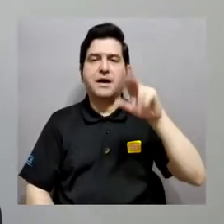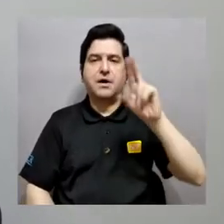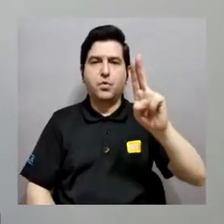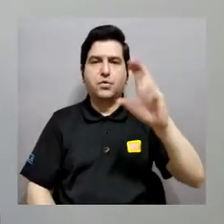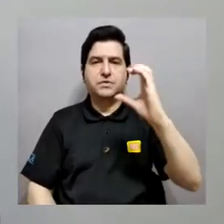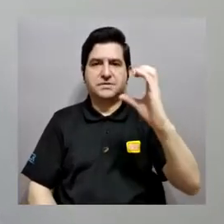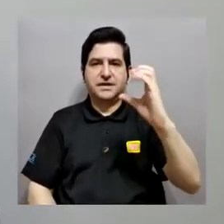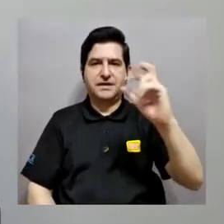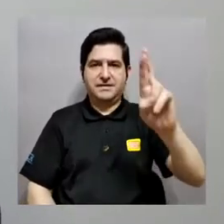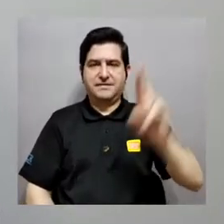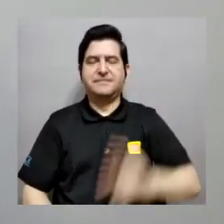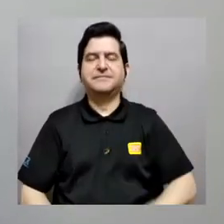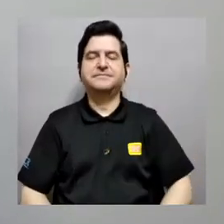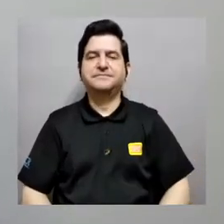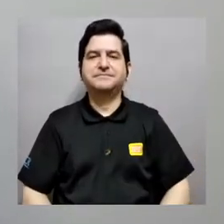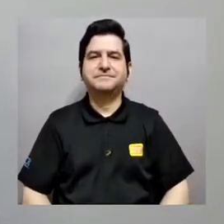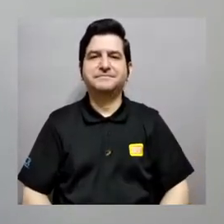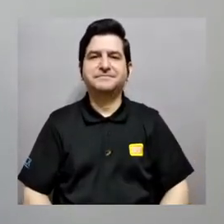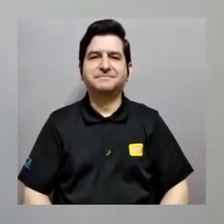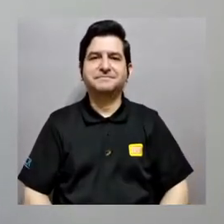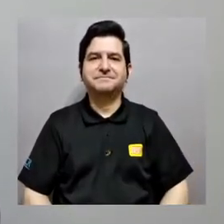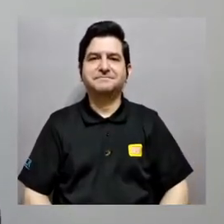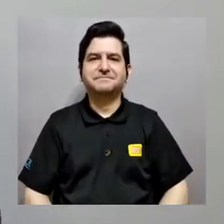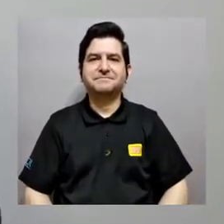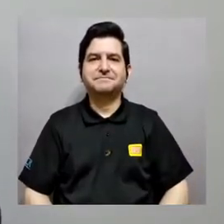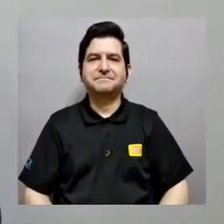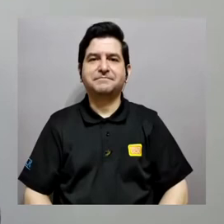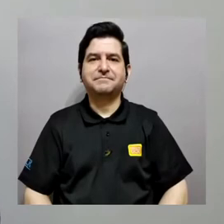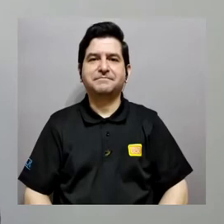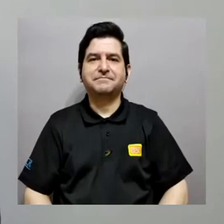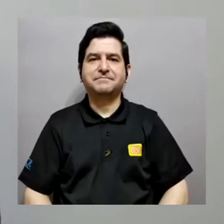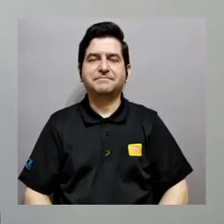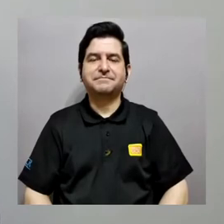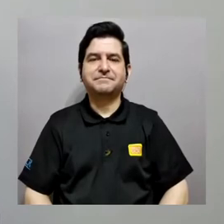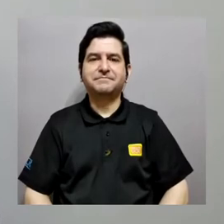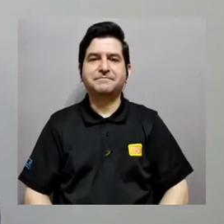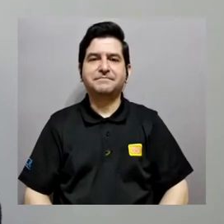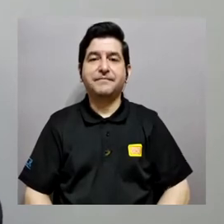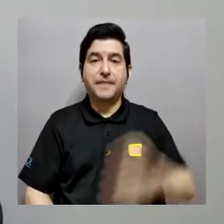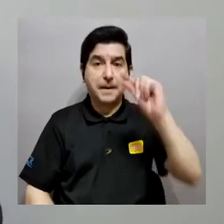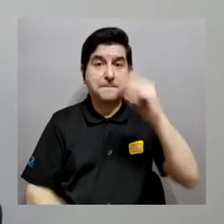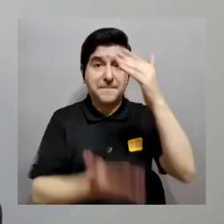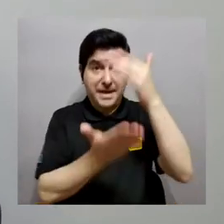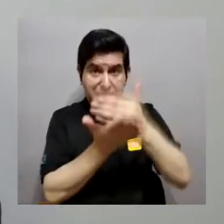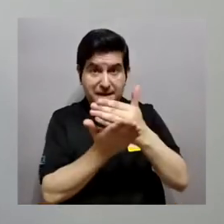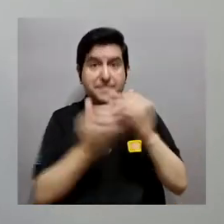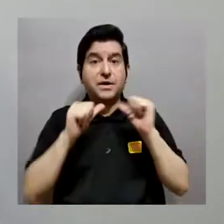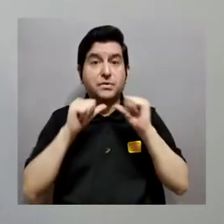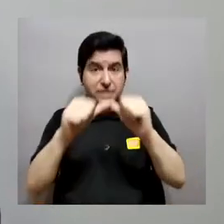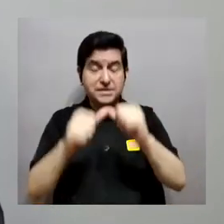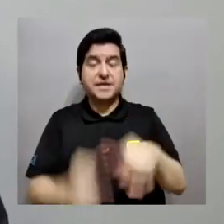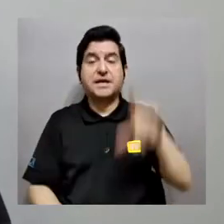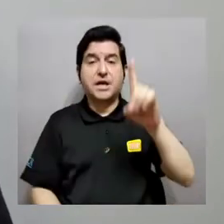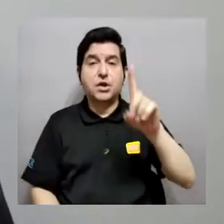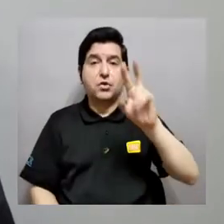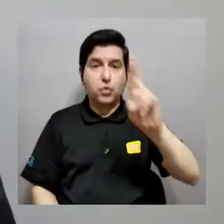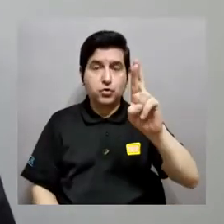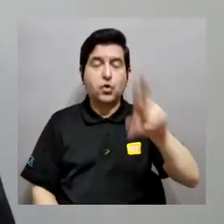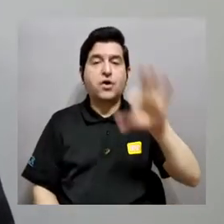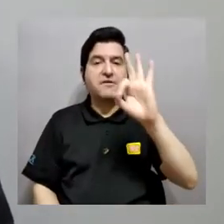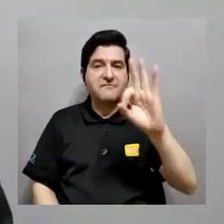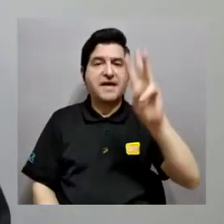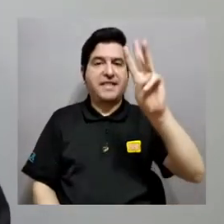Ingeniería de Materiales, SISIMA, acá en la Universidad de Costa Rica. Así que vamos a una pequeña